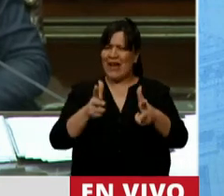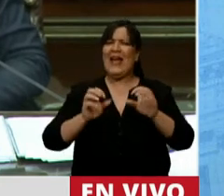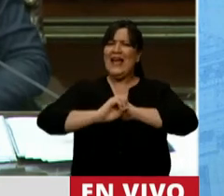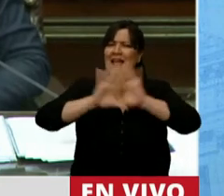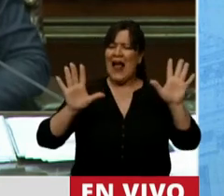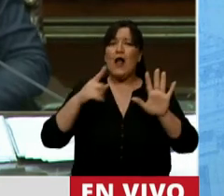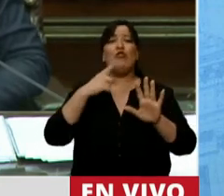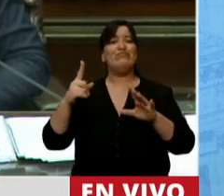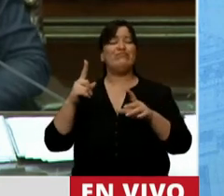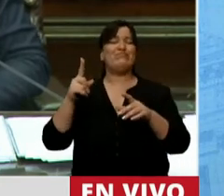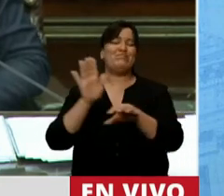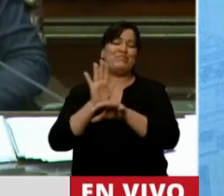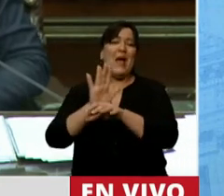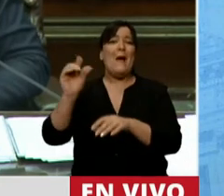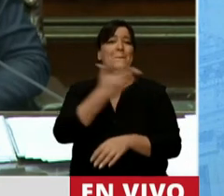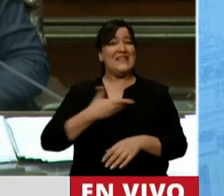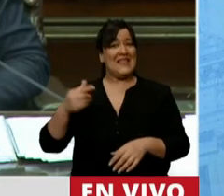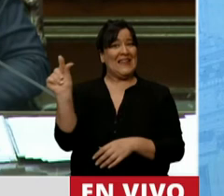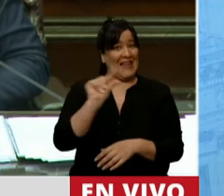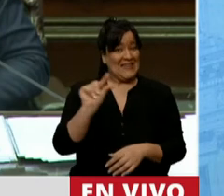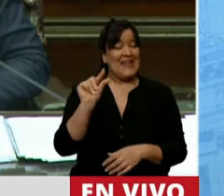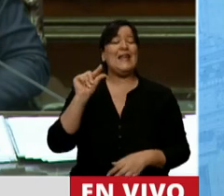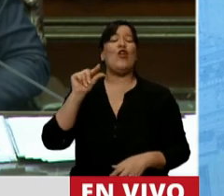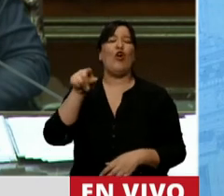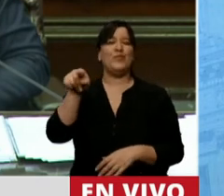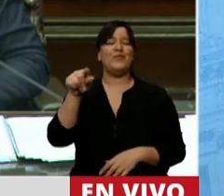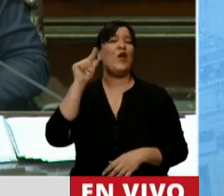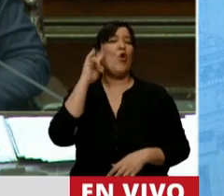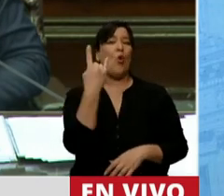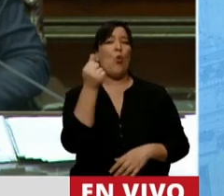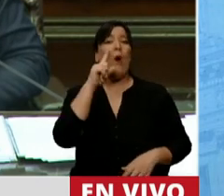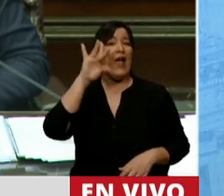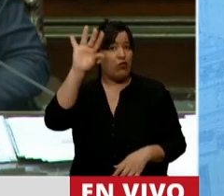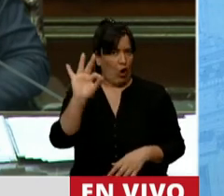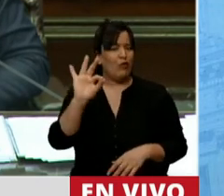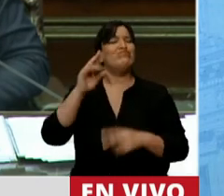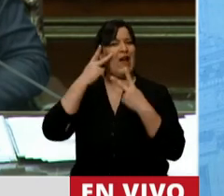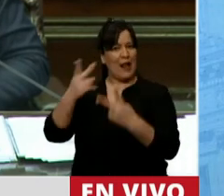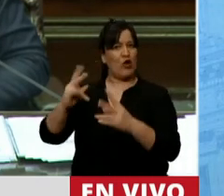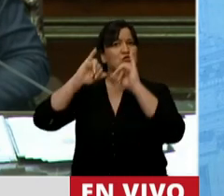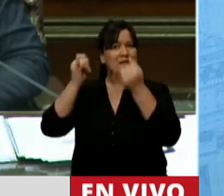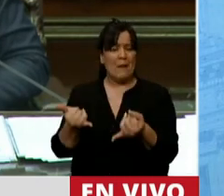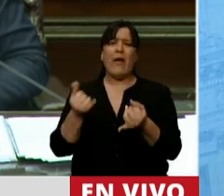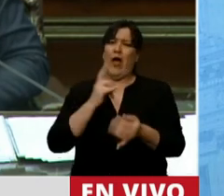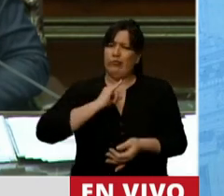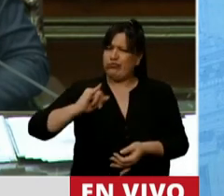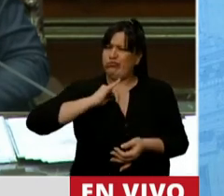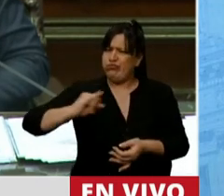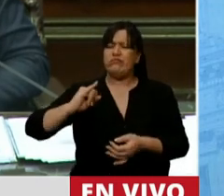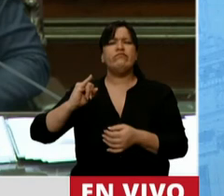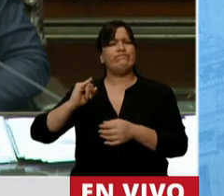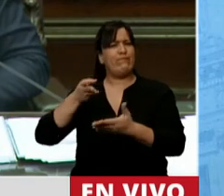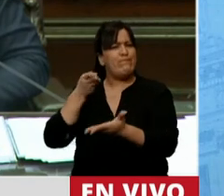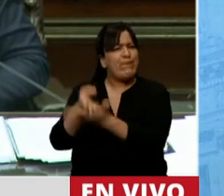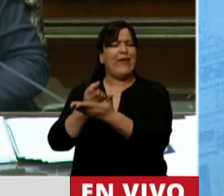Guaidó como presidente interino, fuimos parte del Grupo de Lima y en cada oportunidad que se presentó, se denunció la grave situación y se solicitó